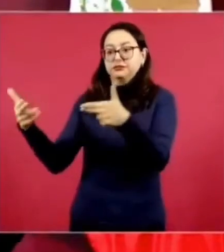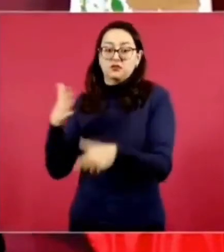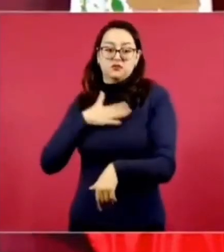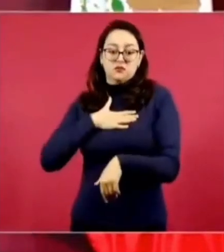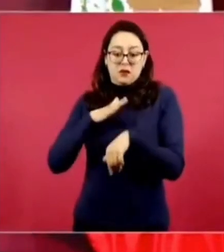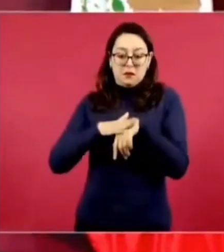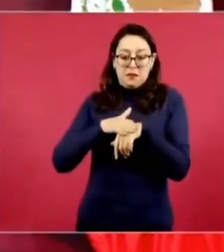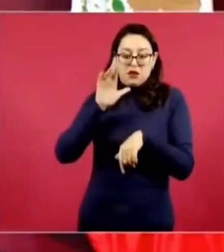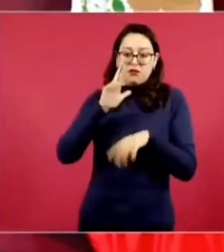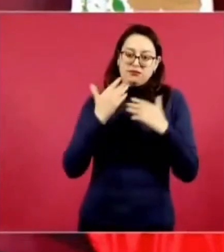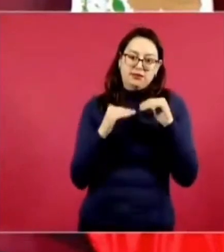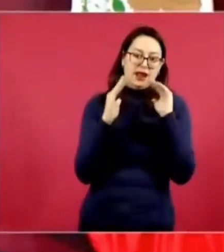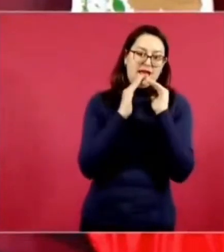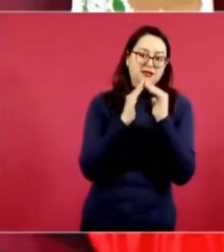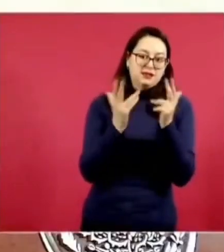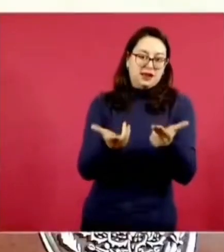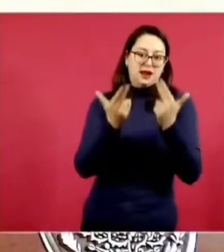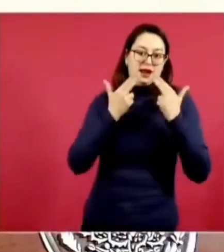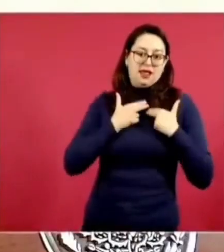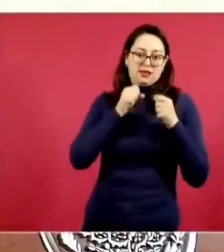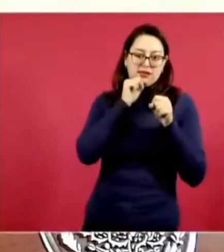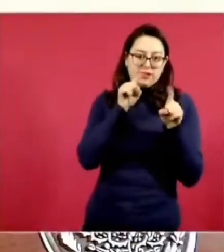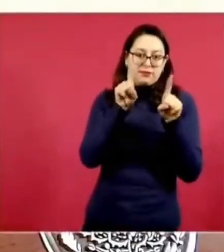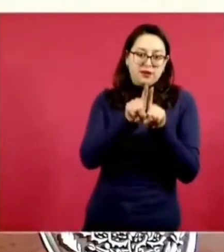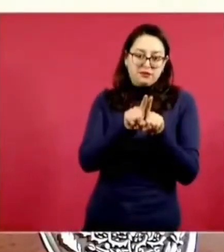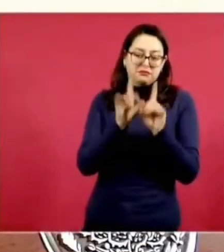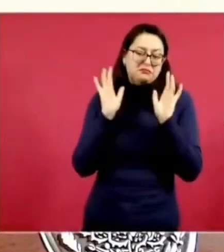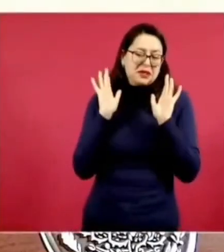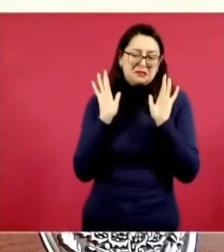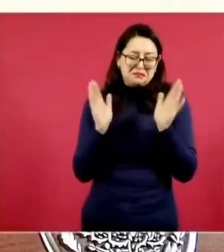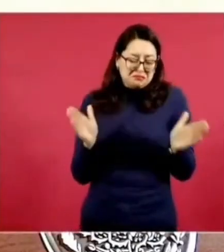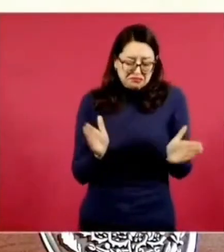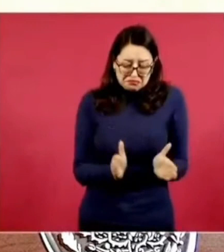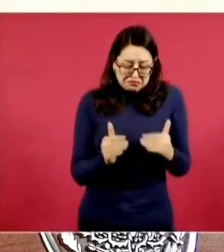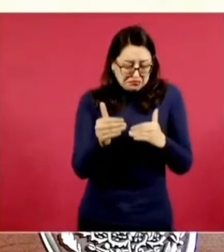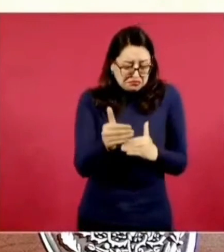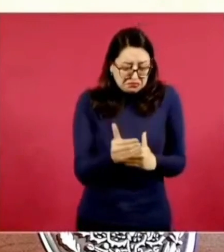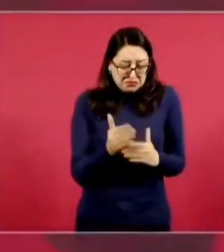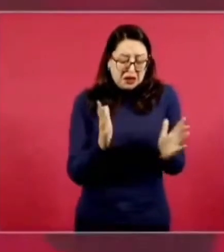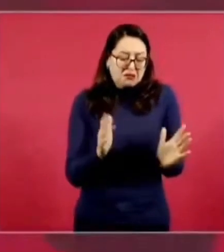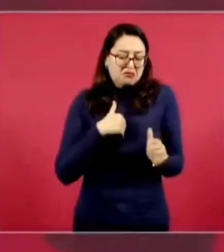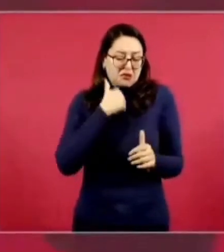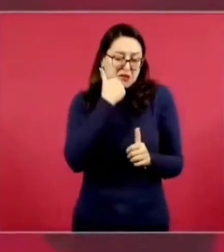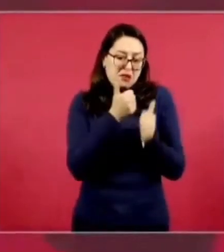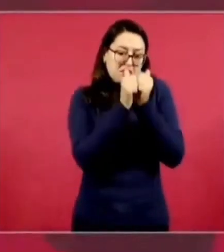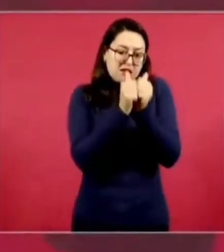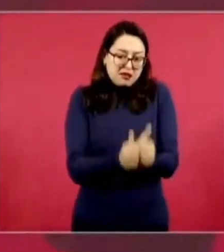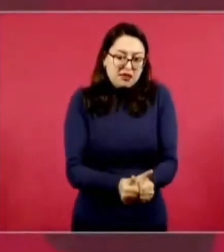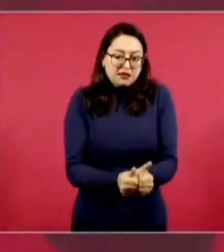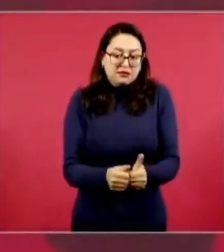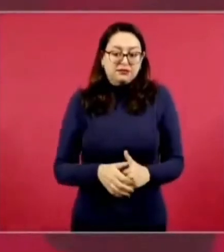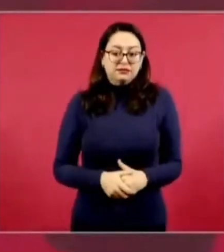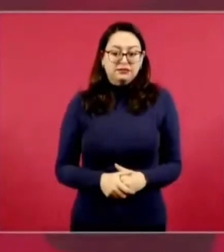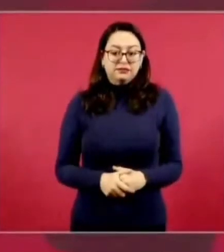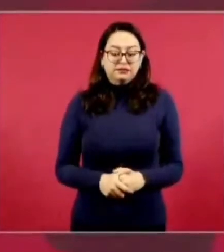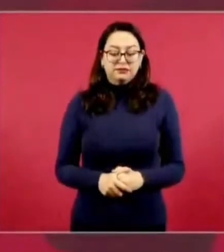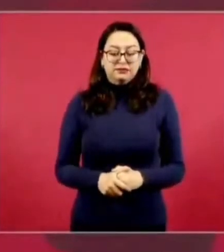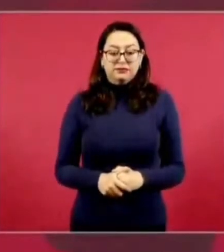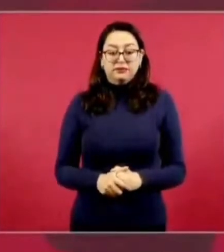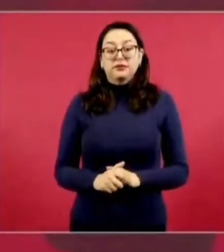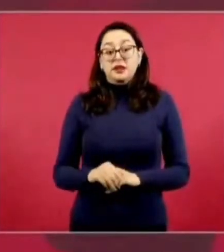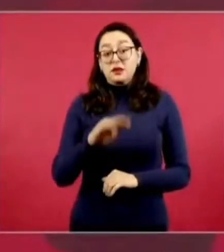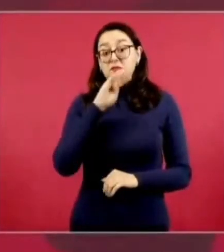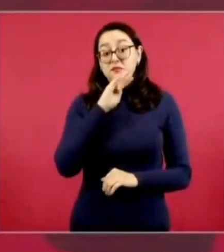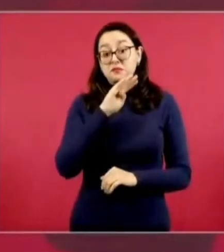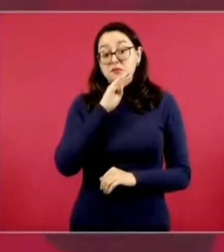y ahí es la quinta y ahí es donde quiero estar y mi madre sembró árboles